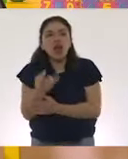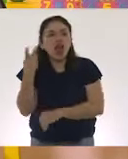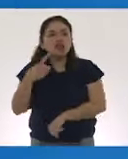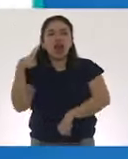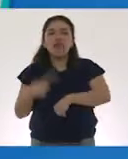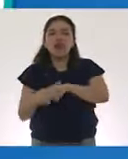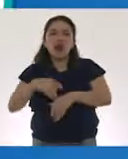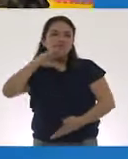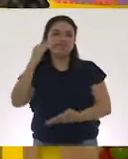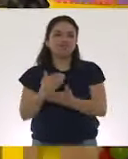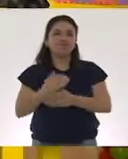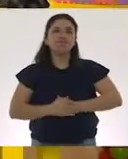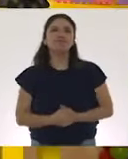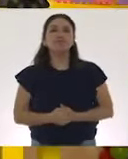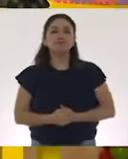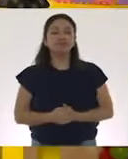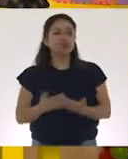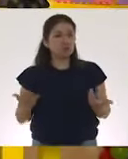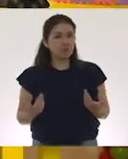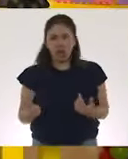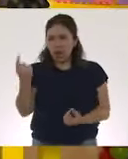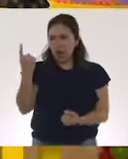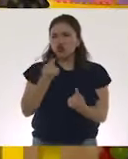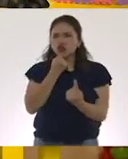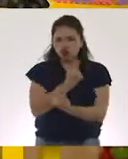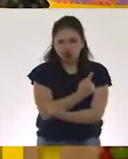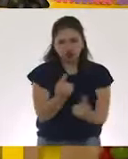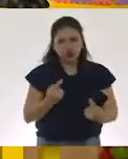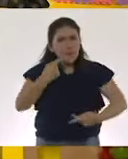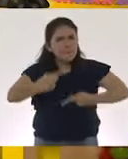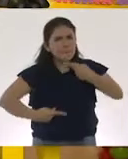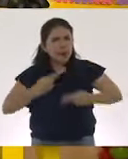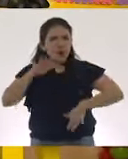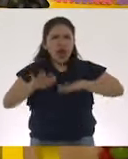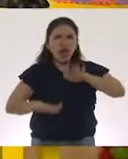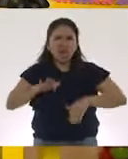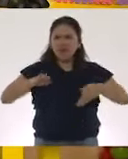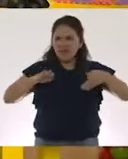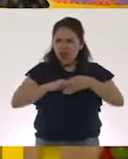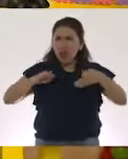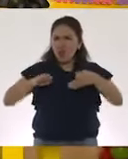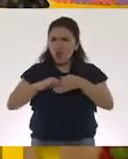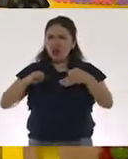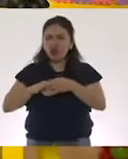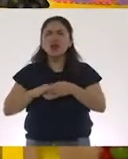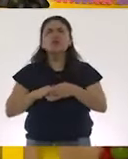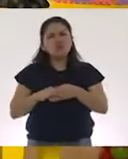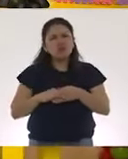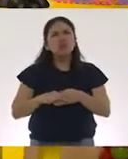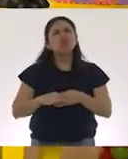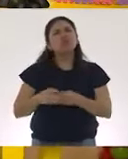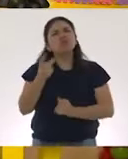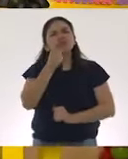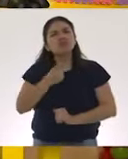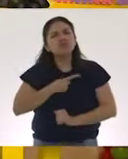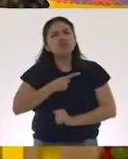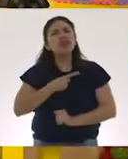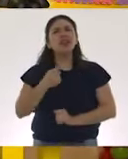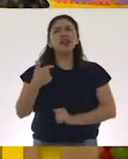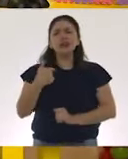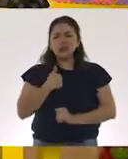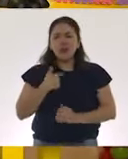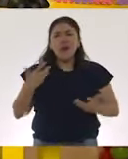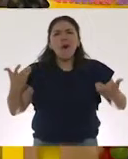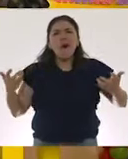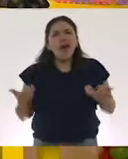esta pandemia. Algunos niños y niñas me han preguntado frecuentemente e insistentemente qué pueden hacer